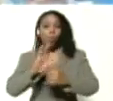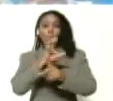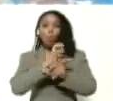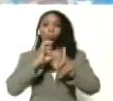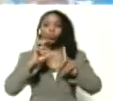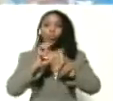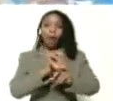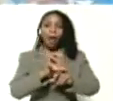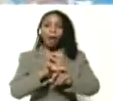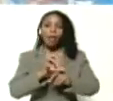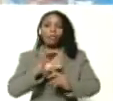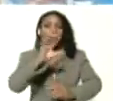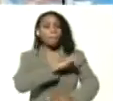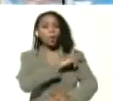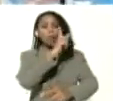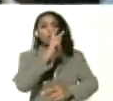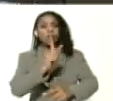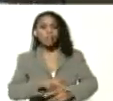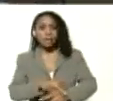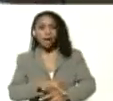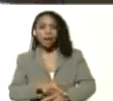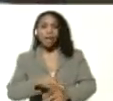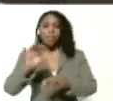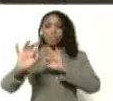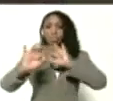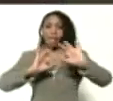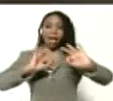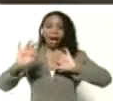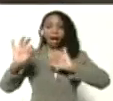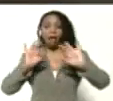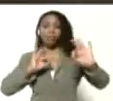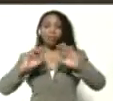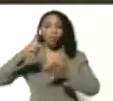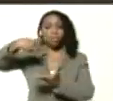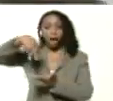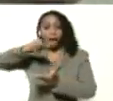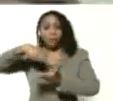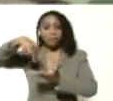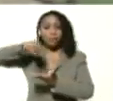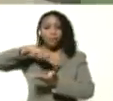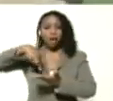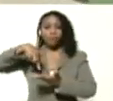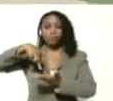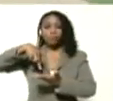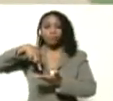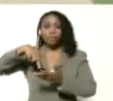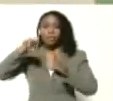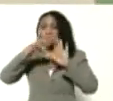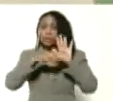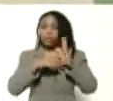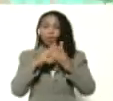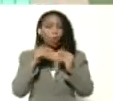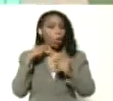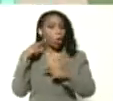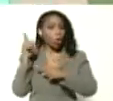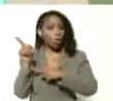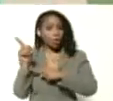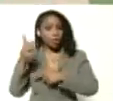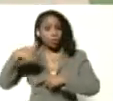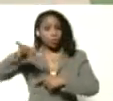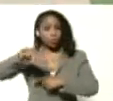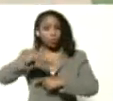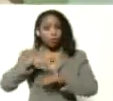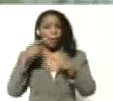de poesía de teatro de danza a nivel estudiantil todo eso hay que mostrarlo para que se